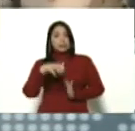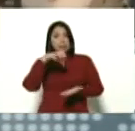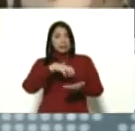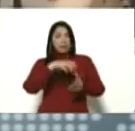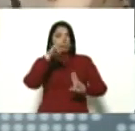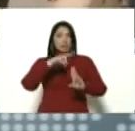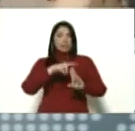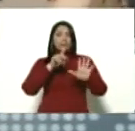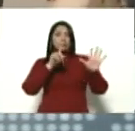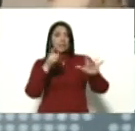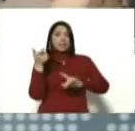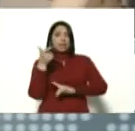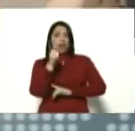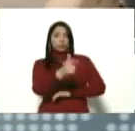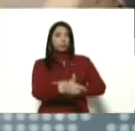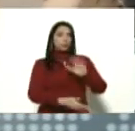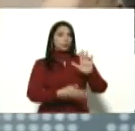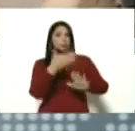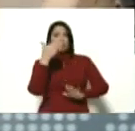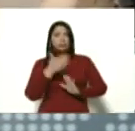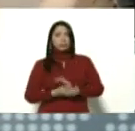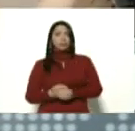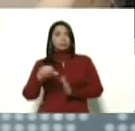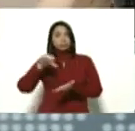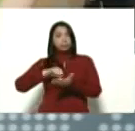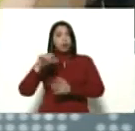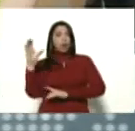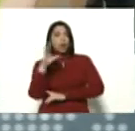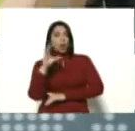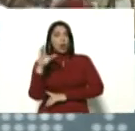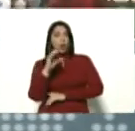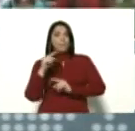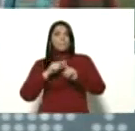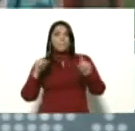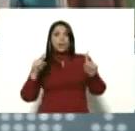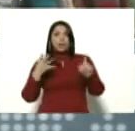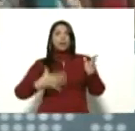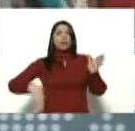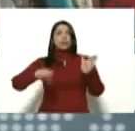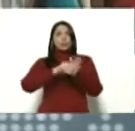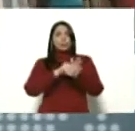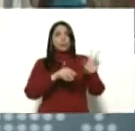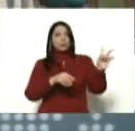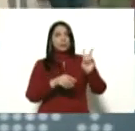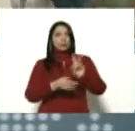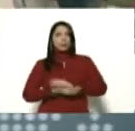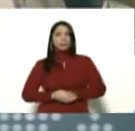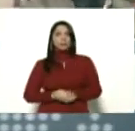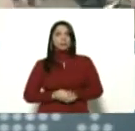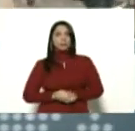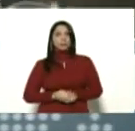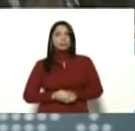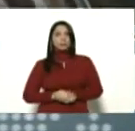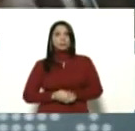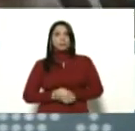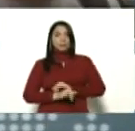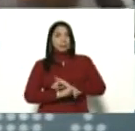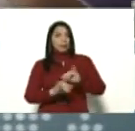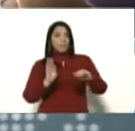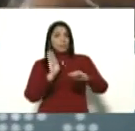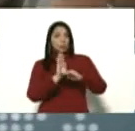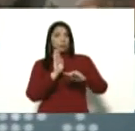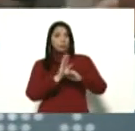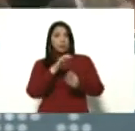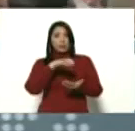autobuses que salieron desde Bogotá para regresar a Venezuela. Ya el protector del estado